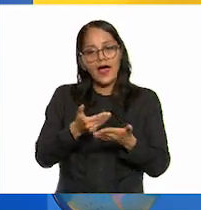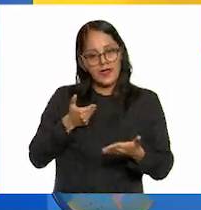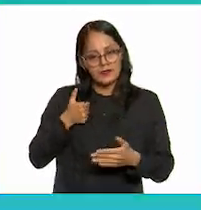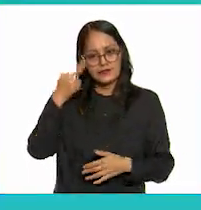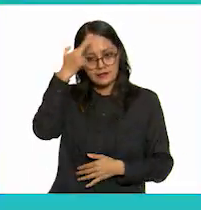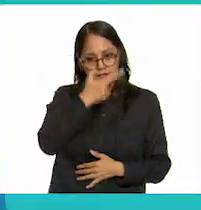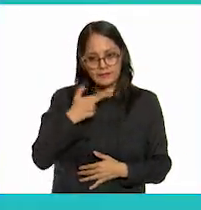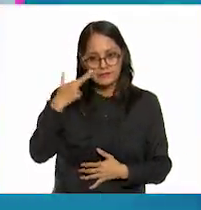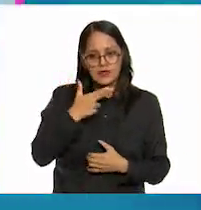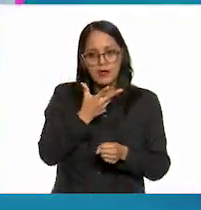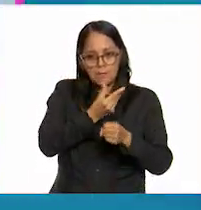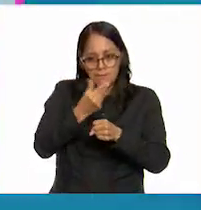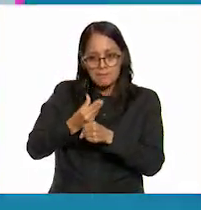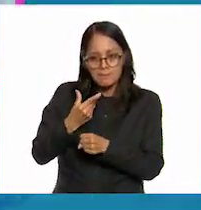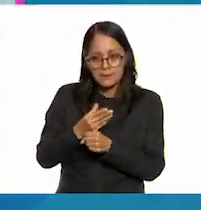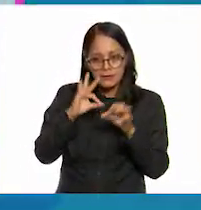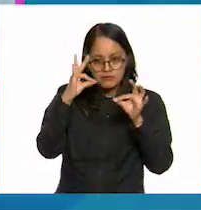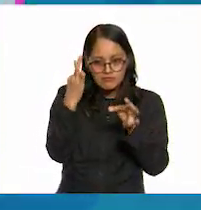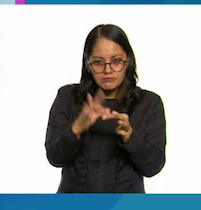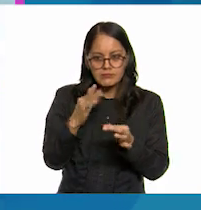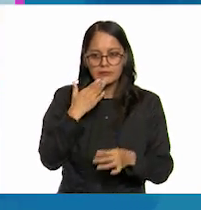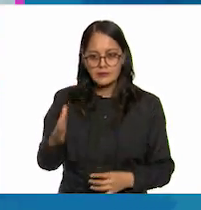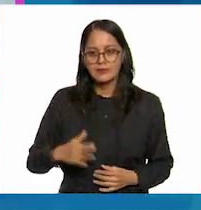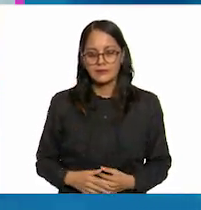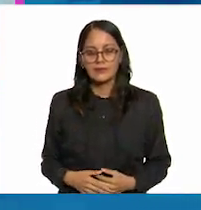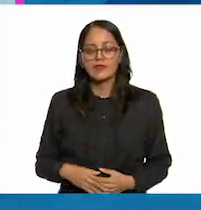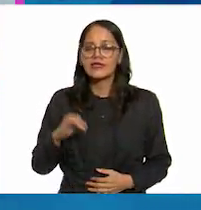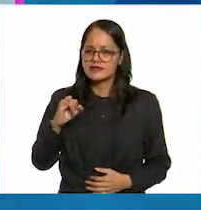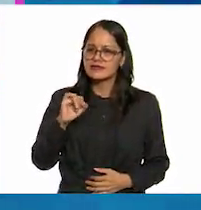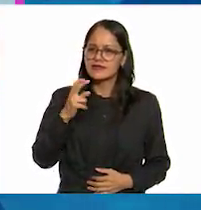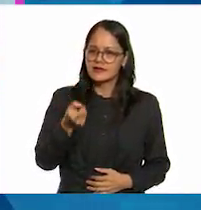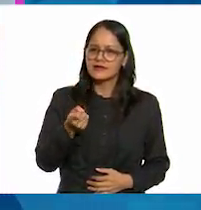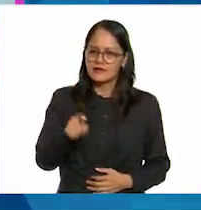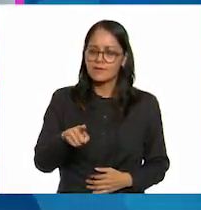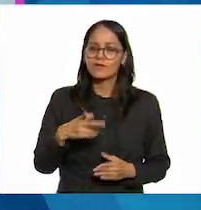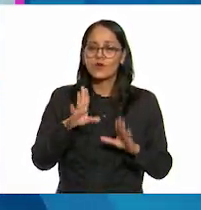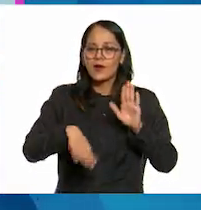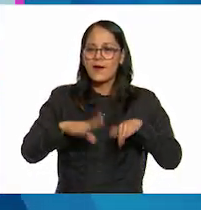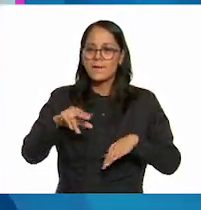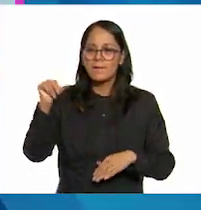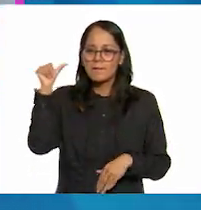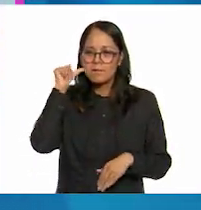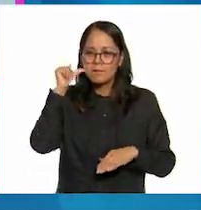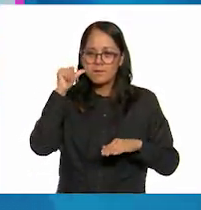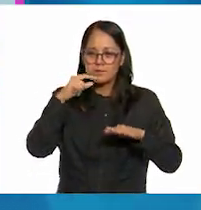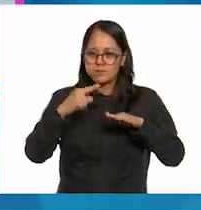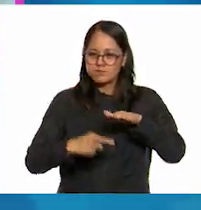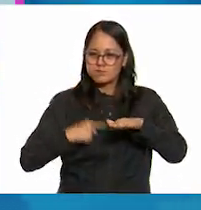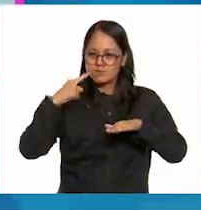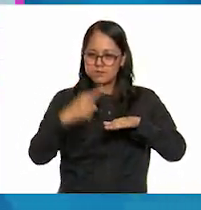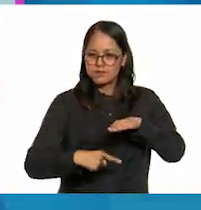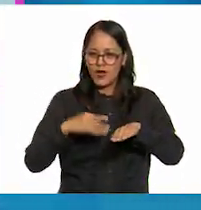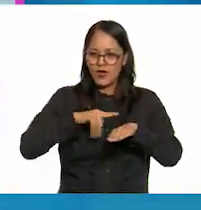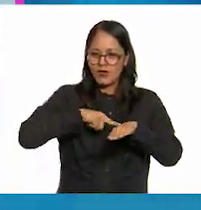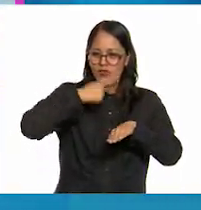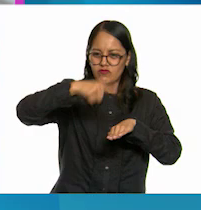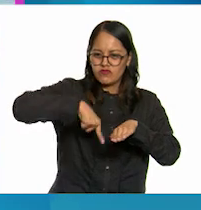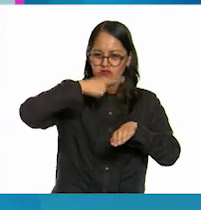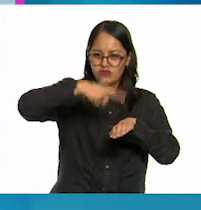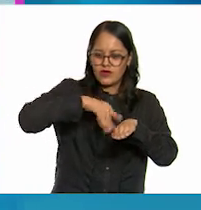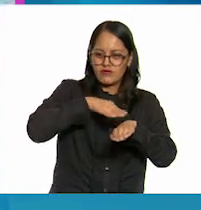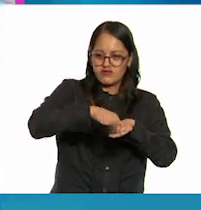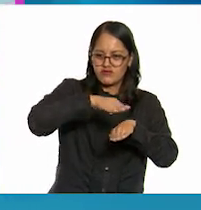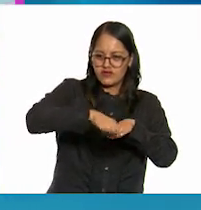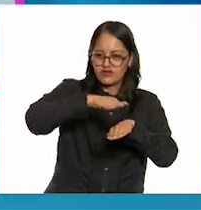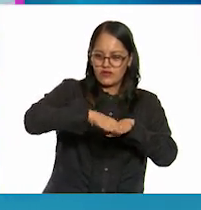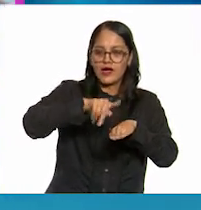mantenimiento exactamente en particular por el desgaste de las llantas debido a la fuerza de roce con el piso y